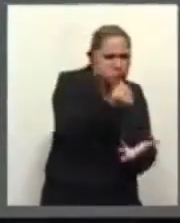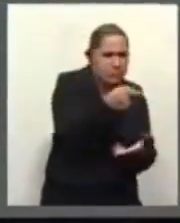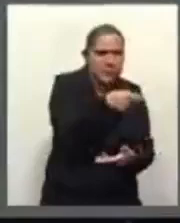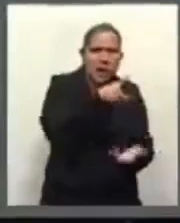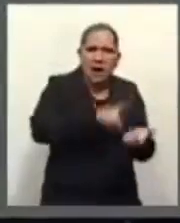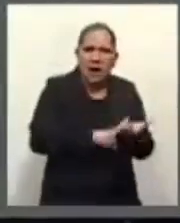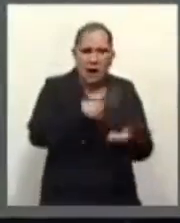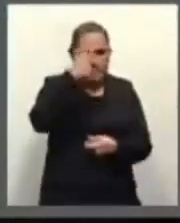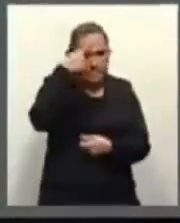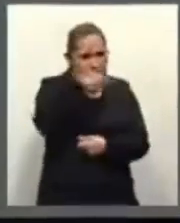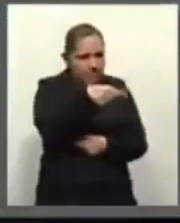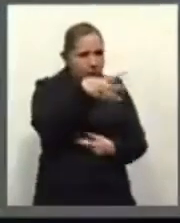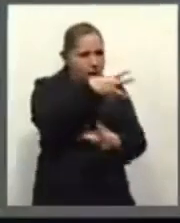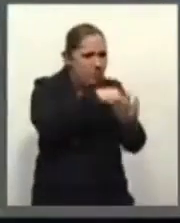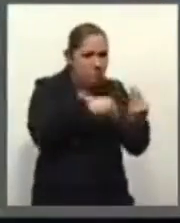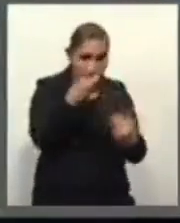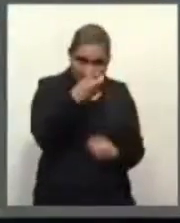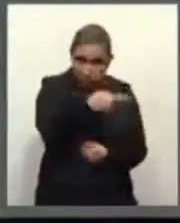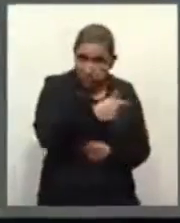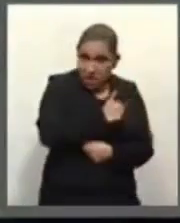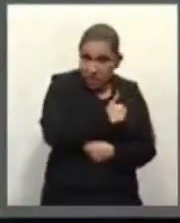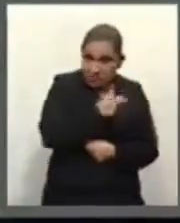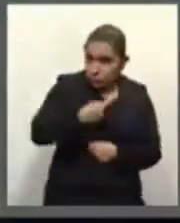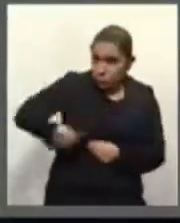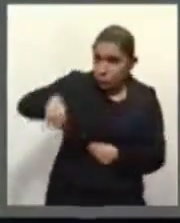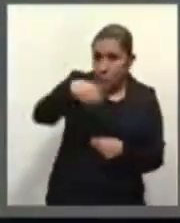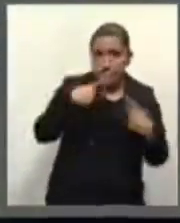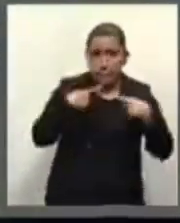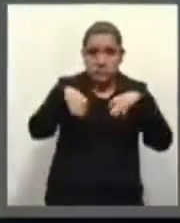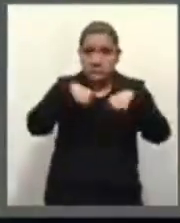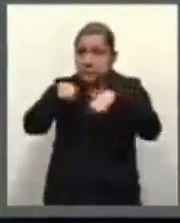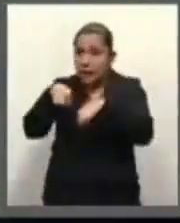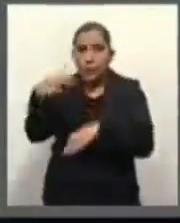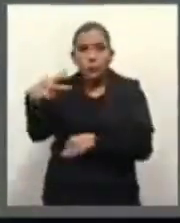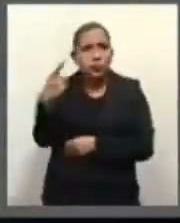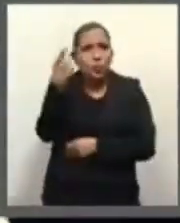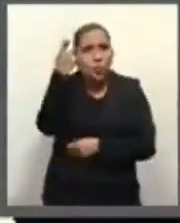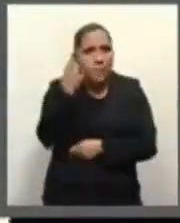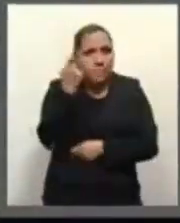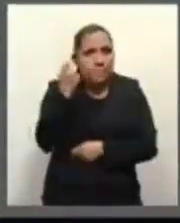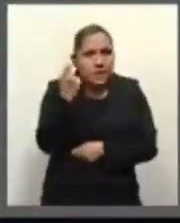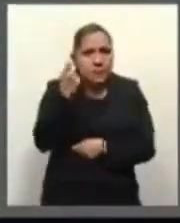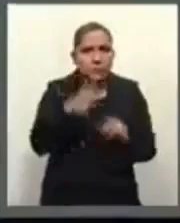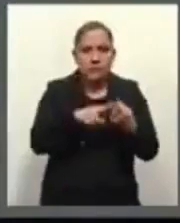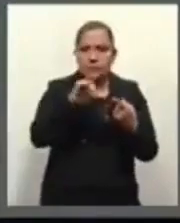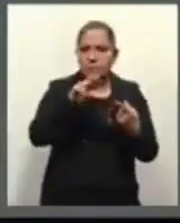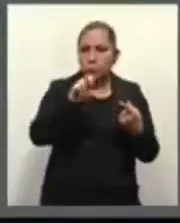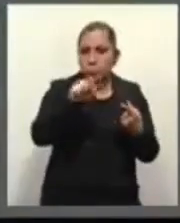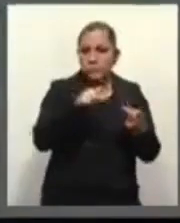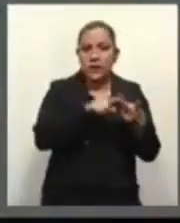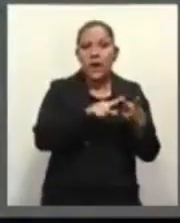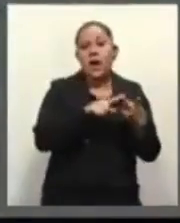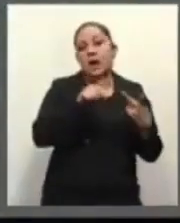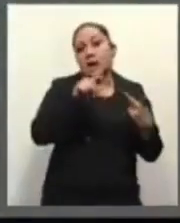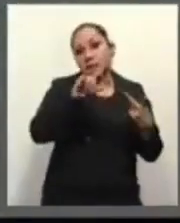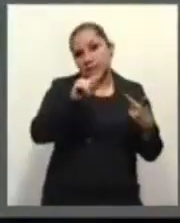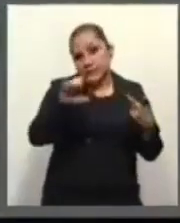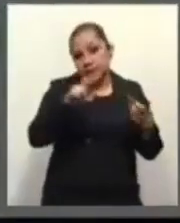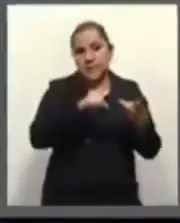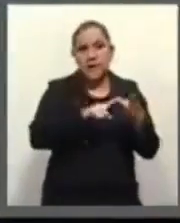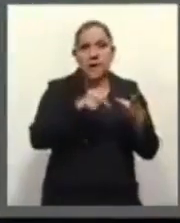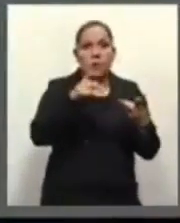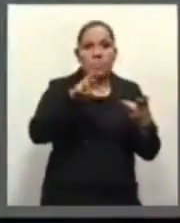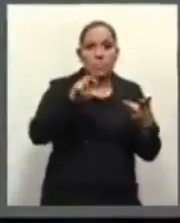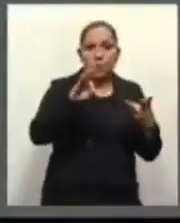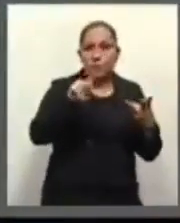pone en riesgo las pensiones que los trabajadores tienen en las Afores de Imbursa, Pensioniste, Profuturo, Banorte, Afores que